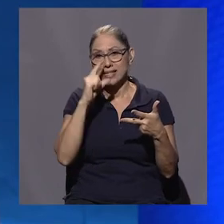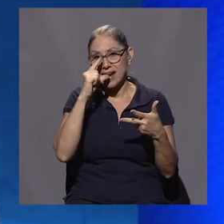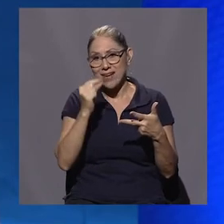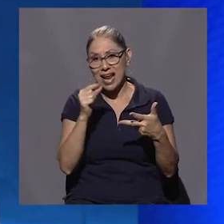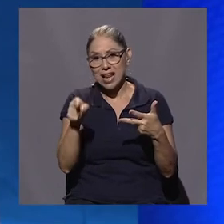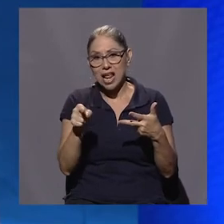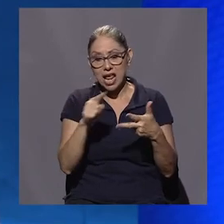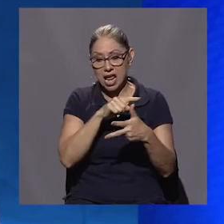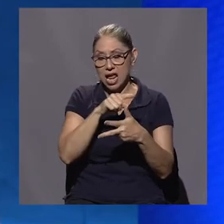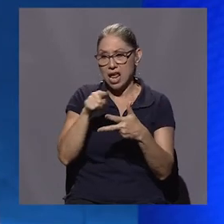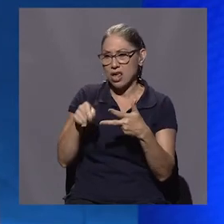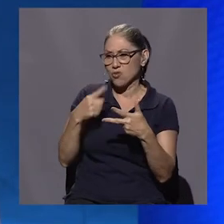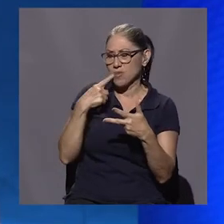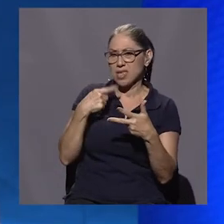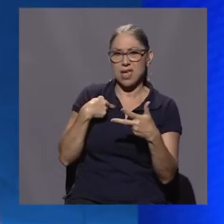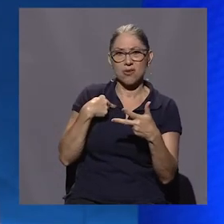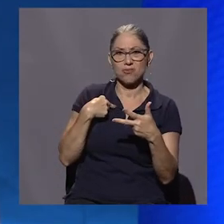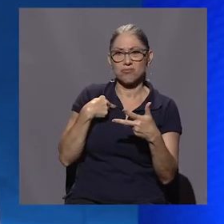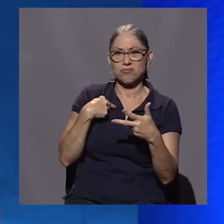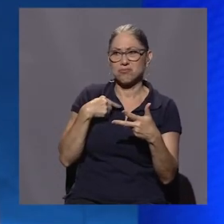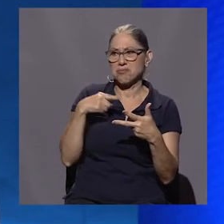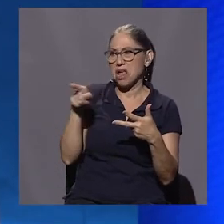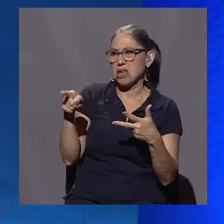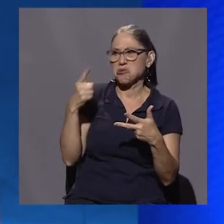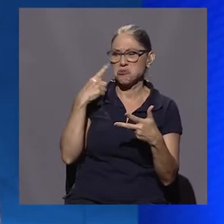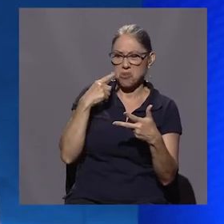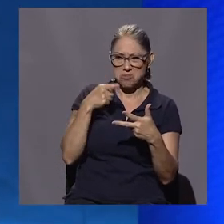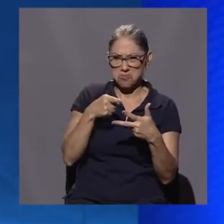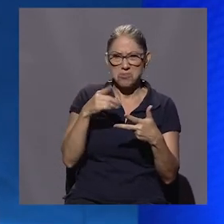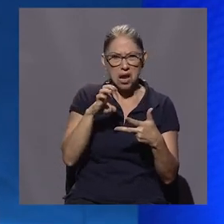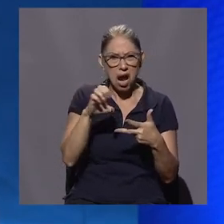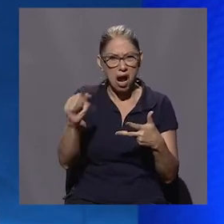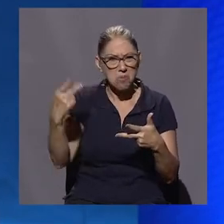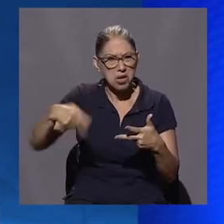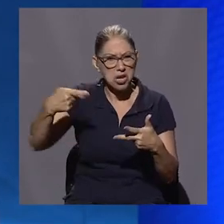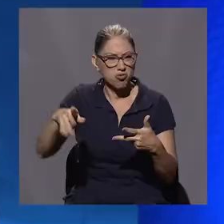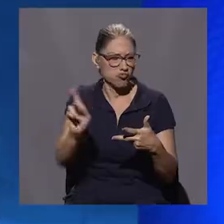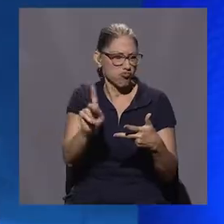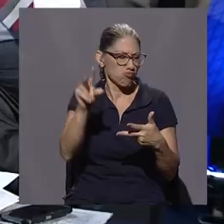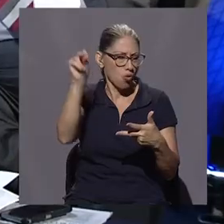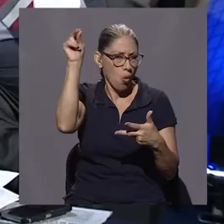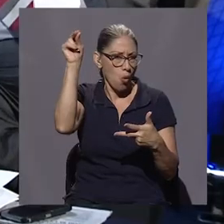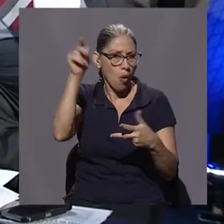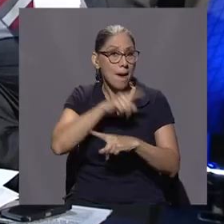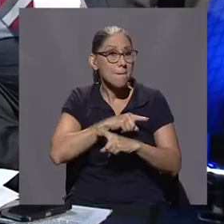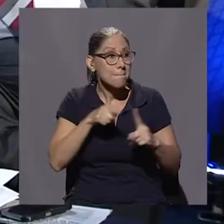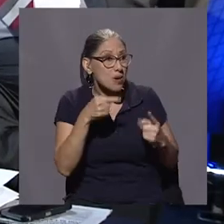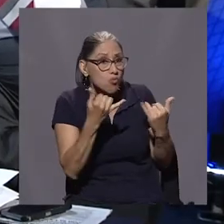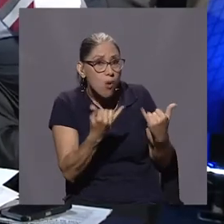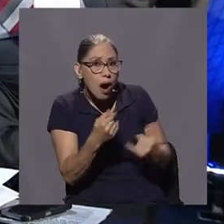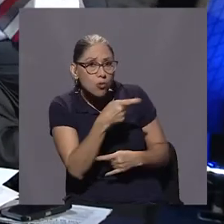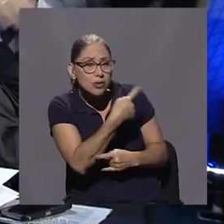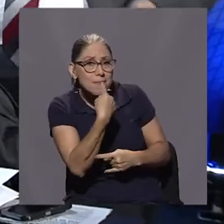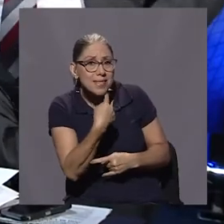Y, don Oscar, ellos me decían que no veían que la caja peligrara. Pero vea que menos de año y medio después usted me dice en este texto